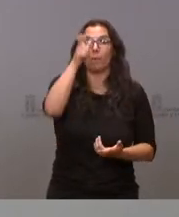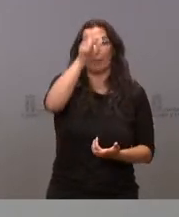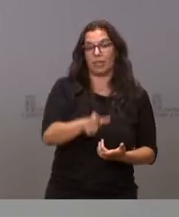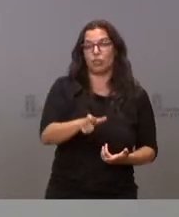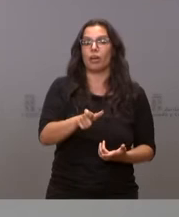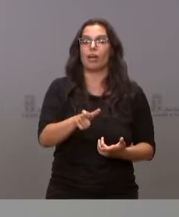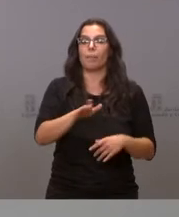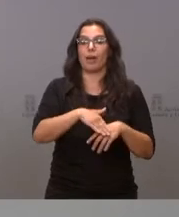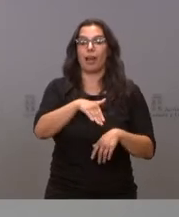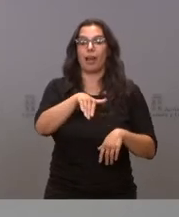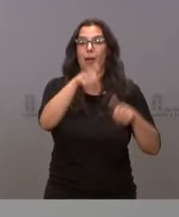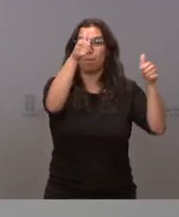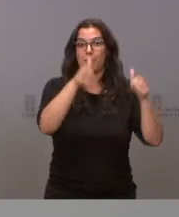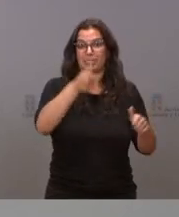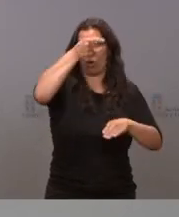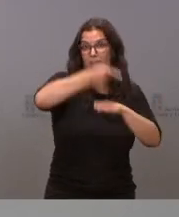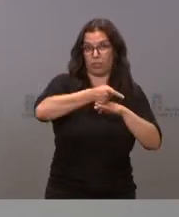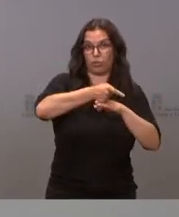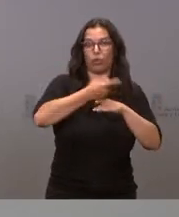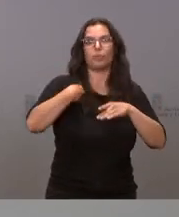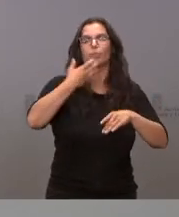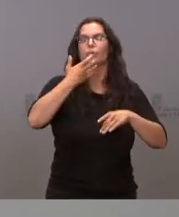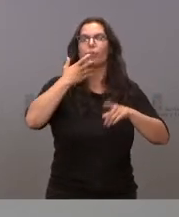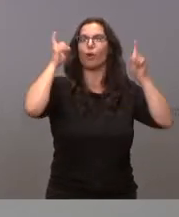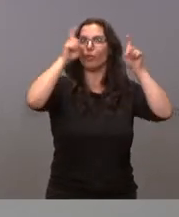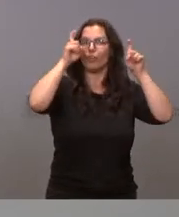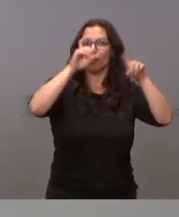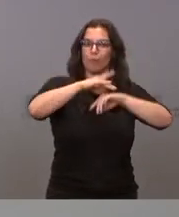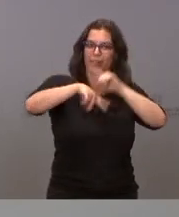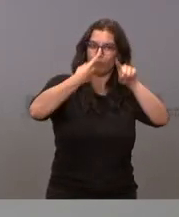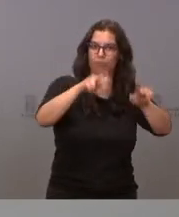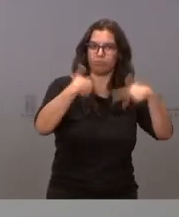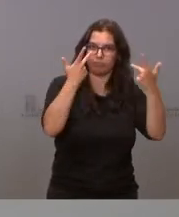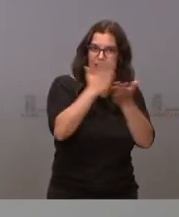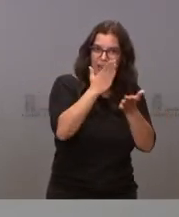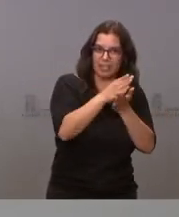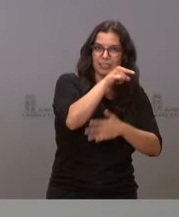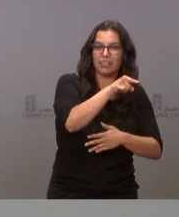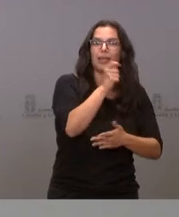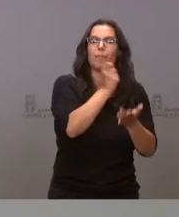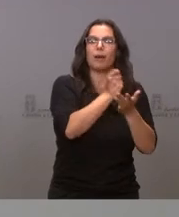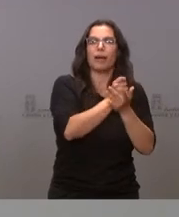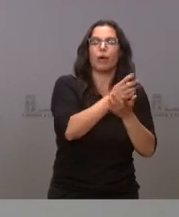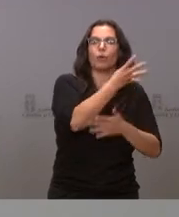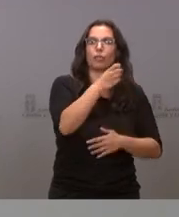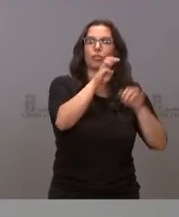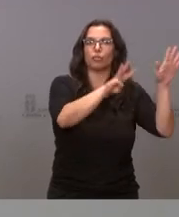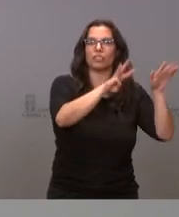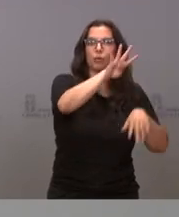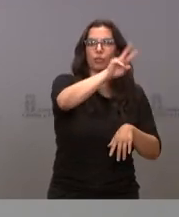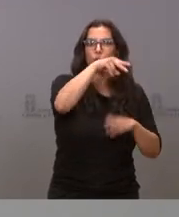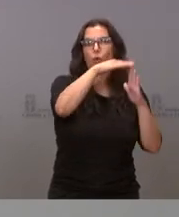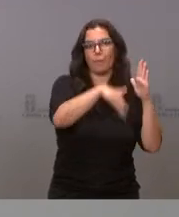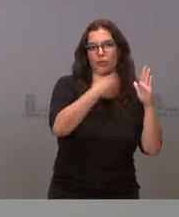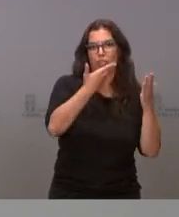máster habilitante, por ejemplo, el que deben hacer los docentes para dar clase, pagará 484 euros menos que el actual